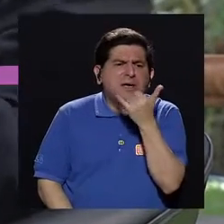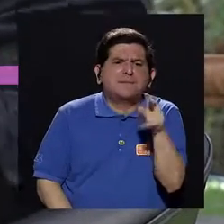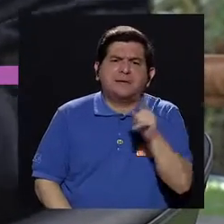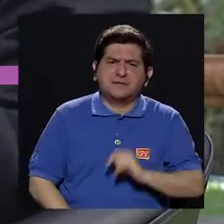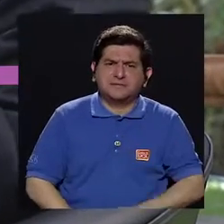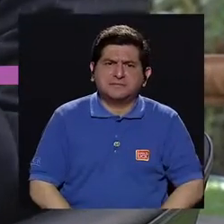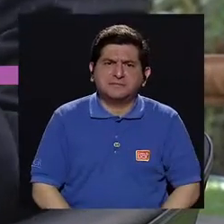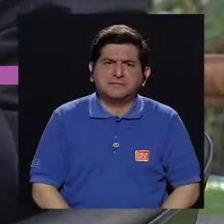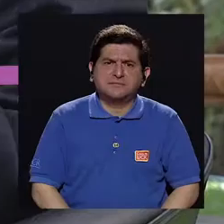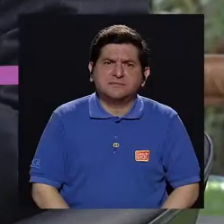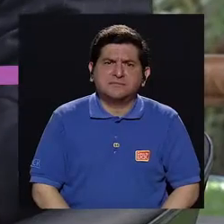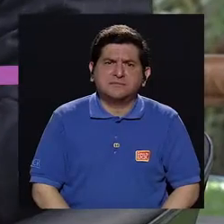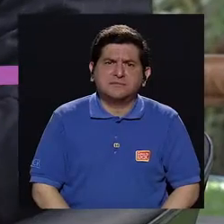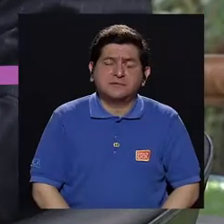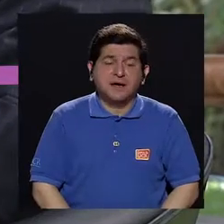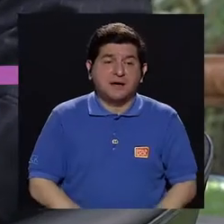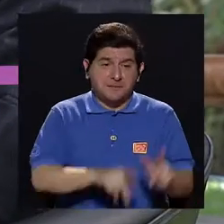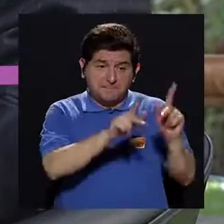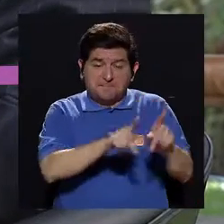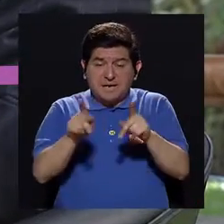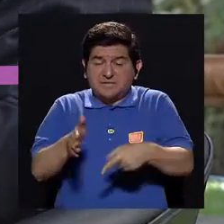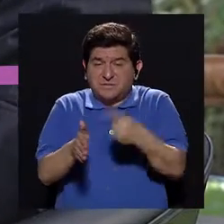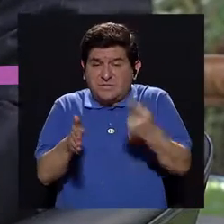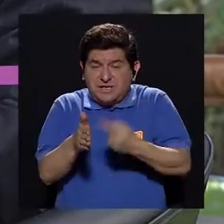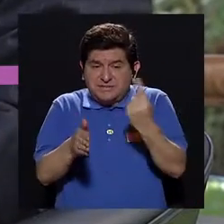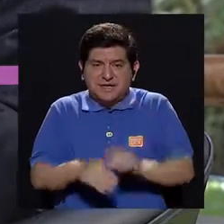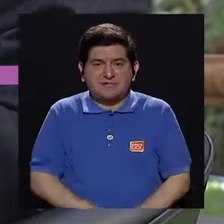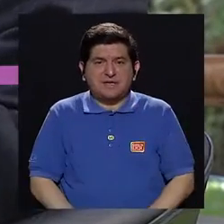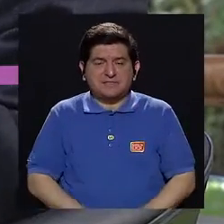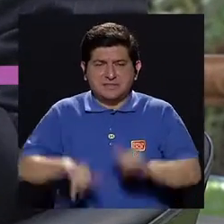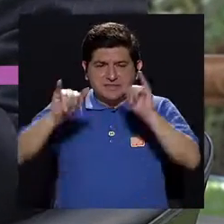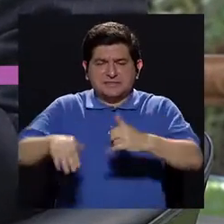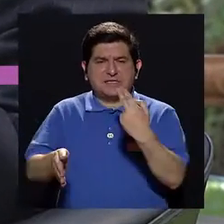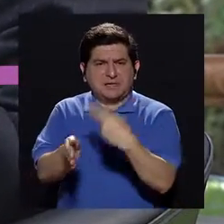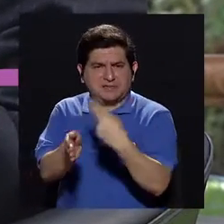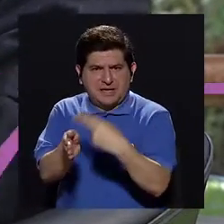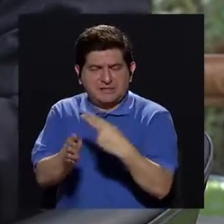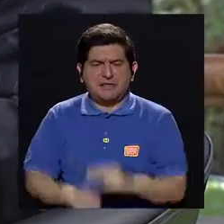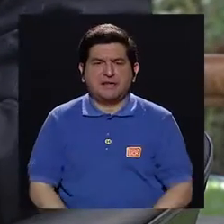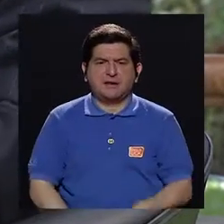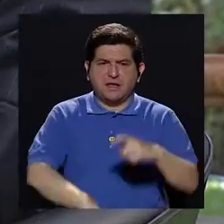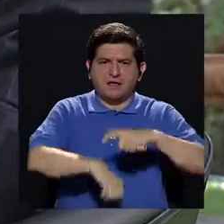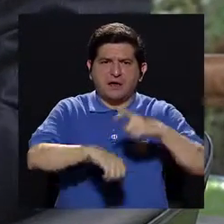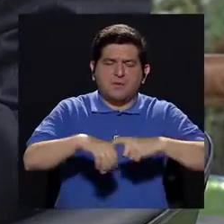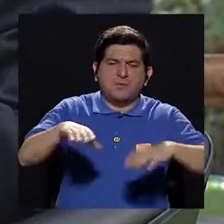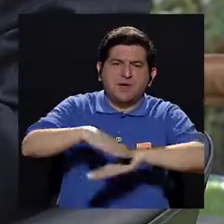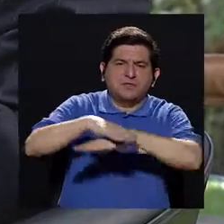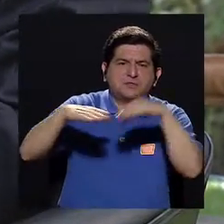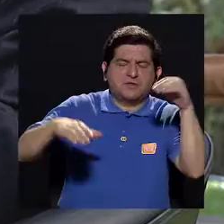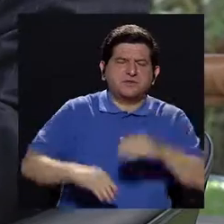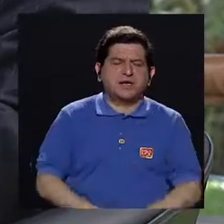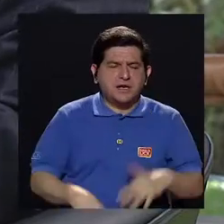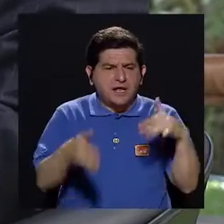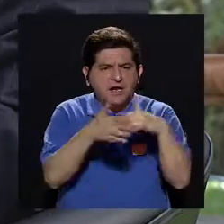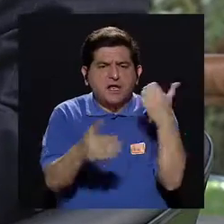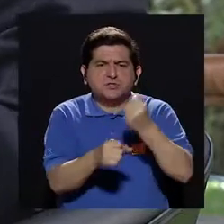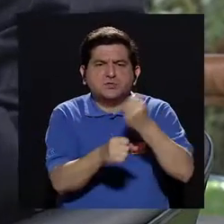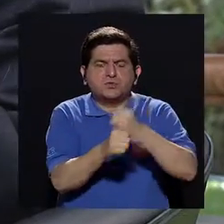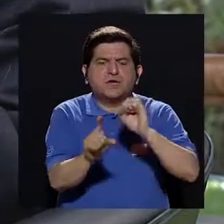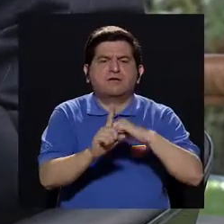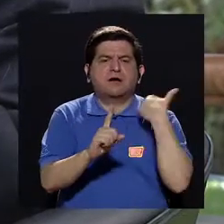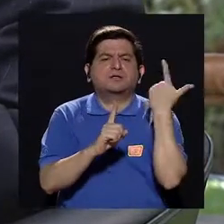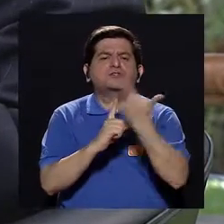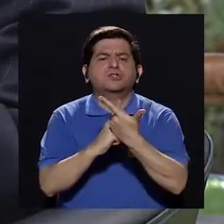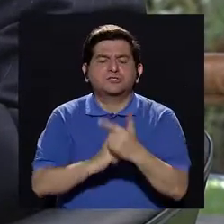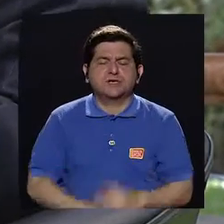pasando con su pensión cita? Entonces, hay pacientes que a veces los hemos internado y a la hora de egresarlos se les hace el estudio de trabajo